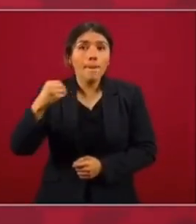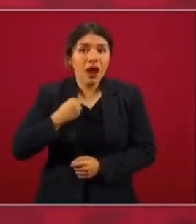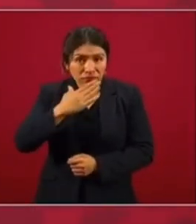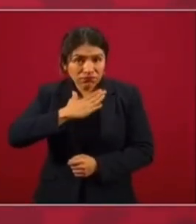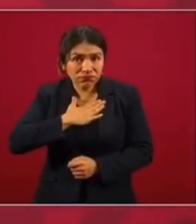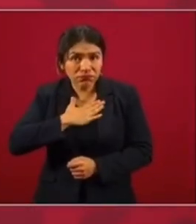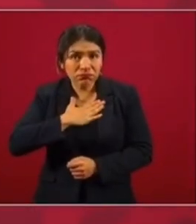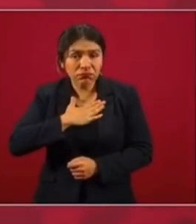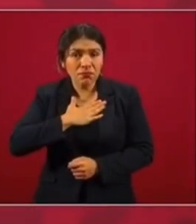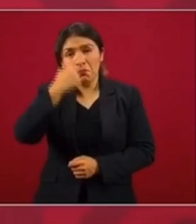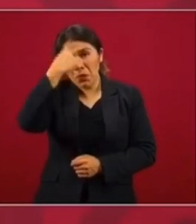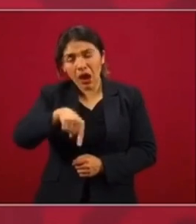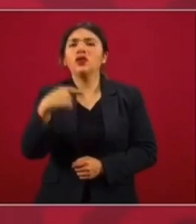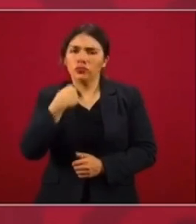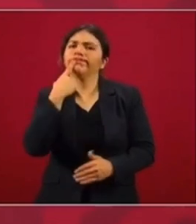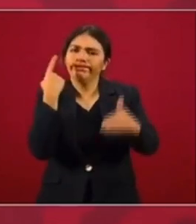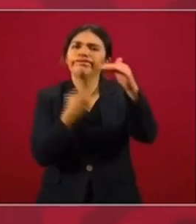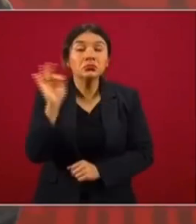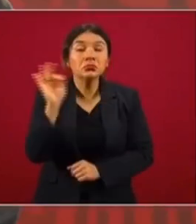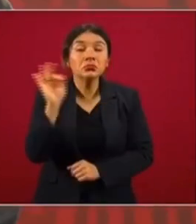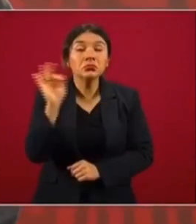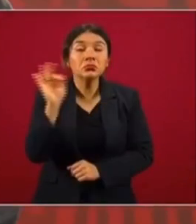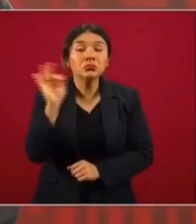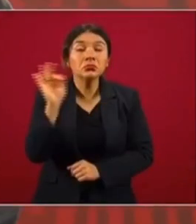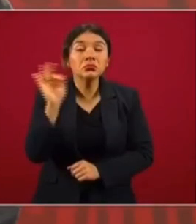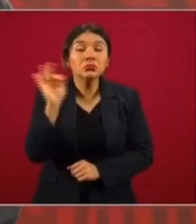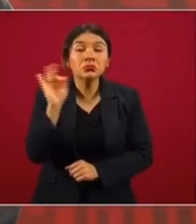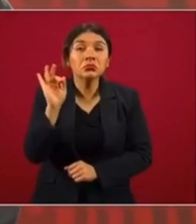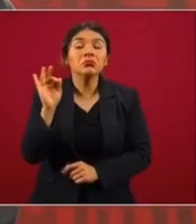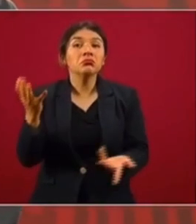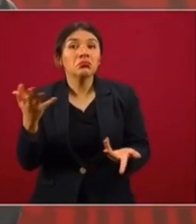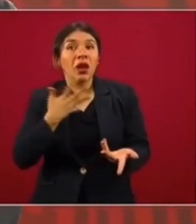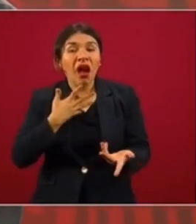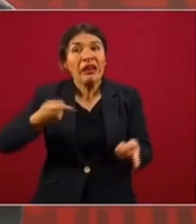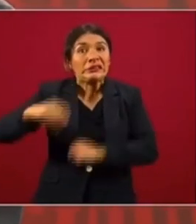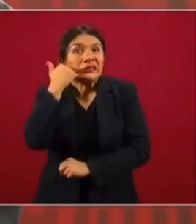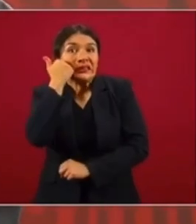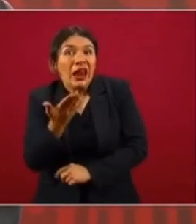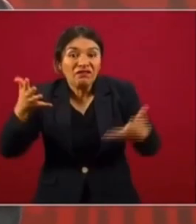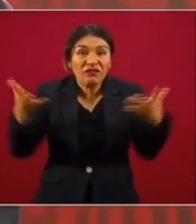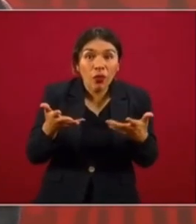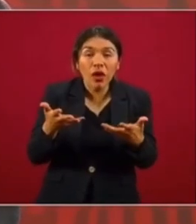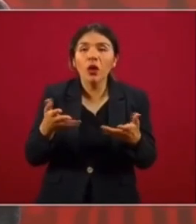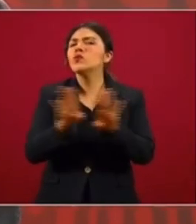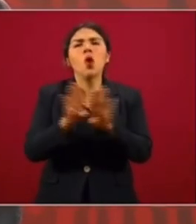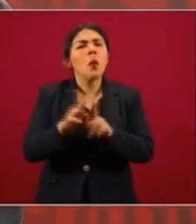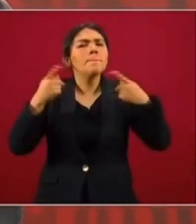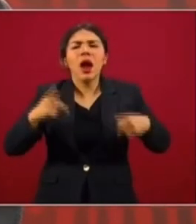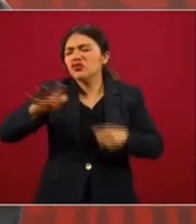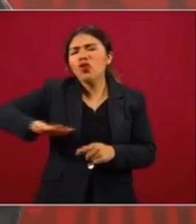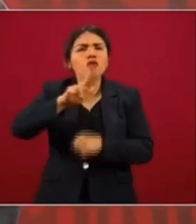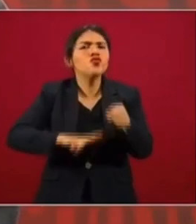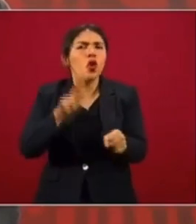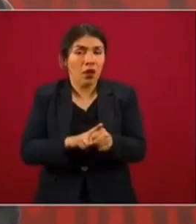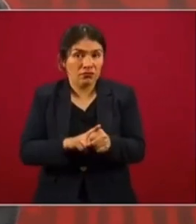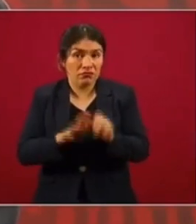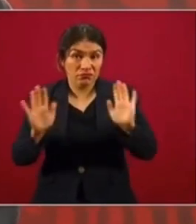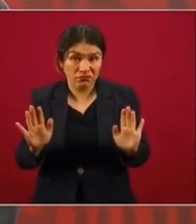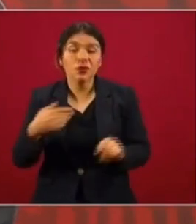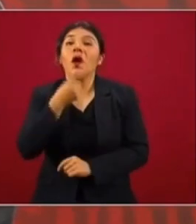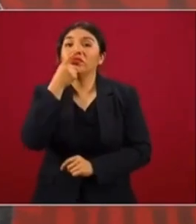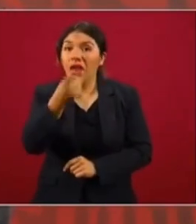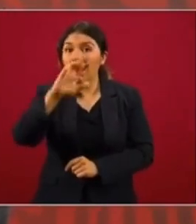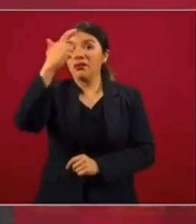a denunciar si hay intentos de fraude, como cualquier ciudadano. Y recuerdo